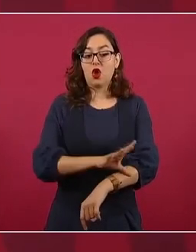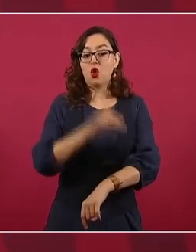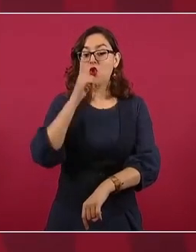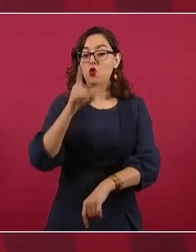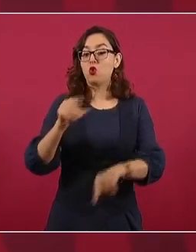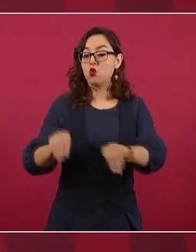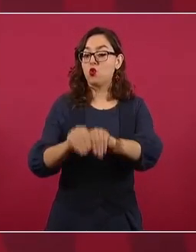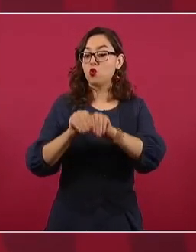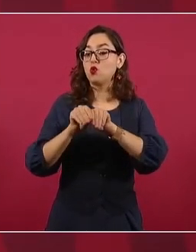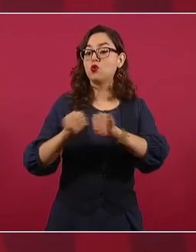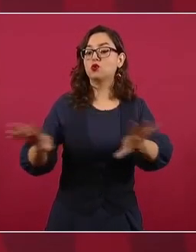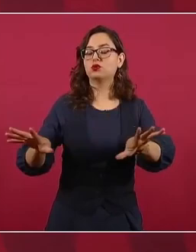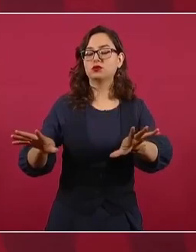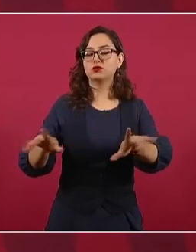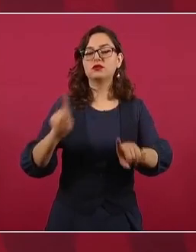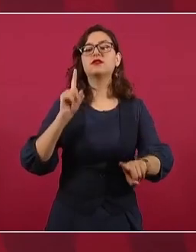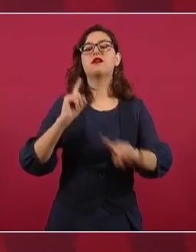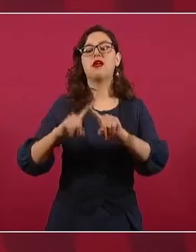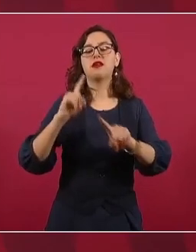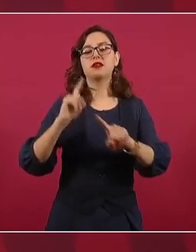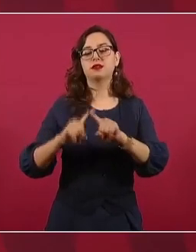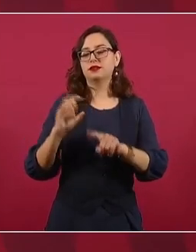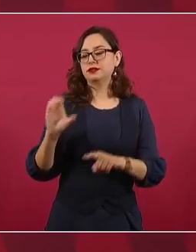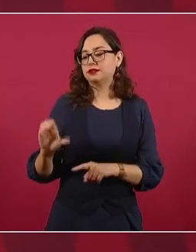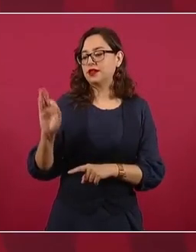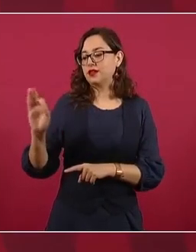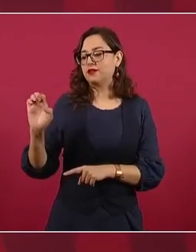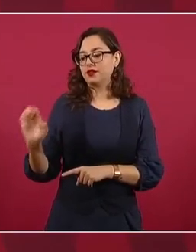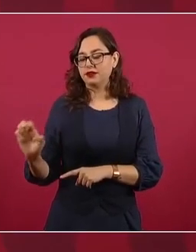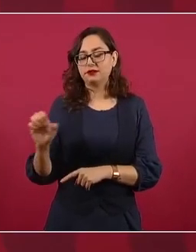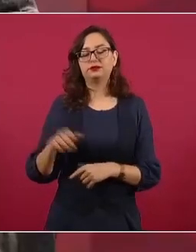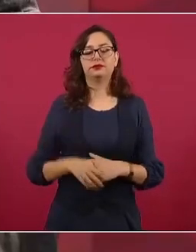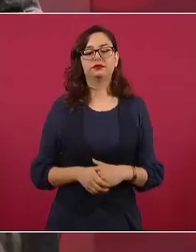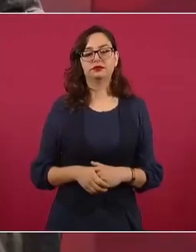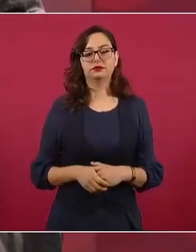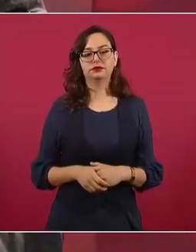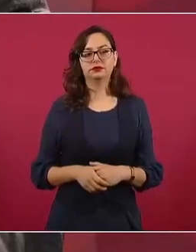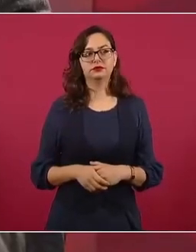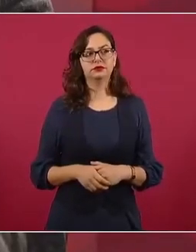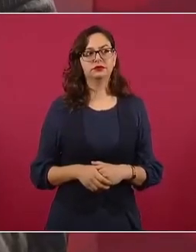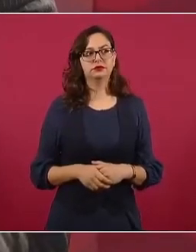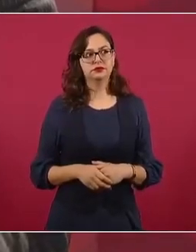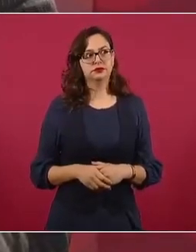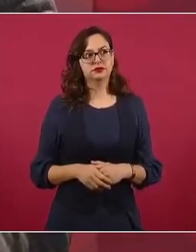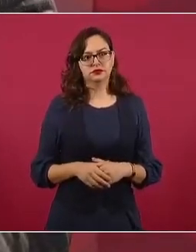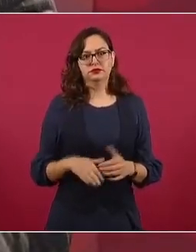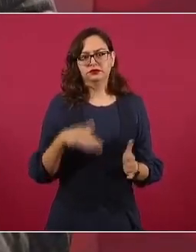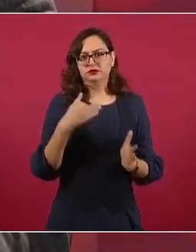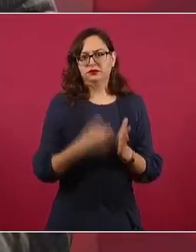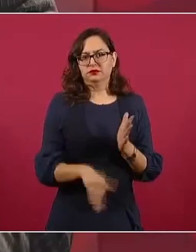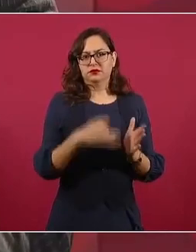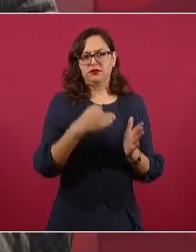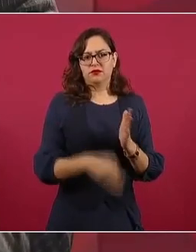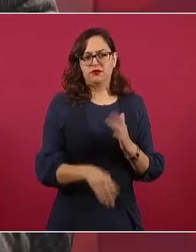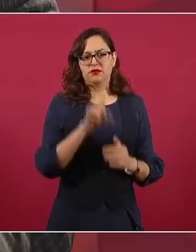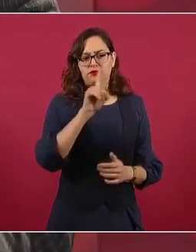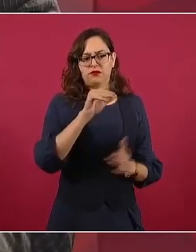Creo que faltan como un millón y se está buscando la forma.